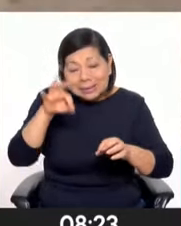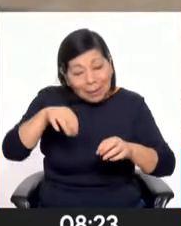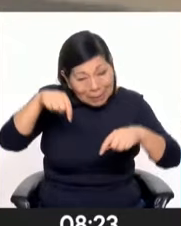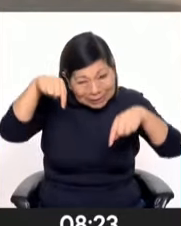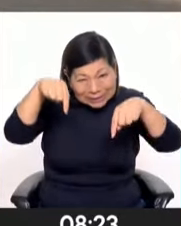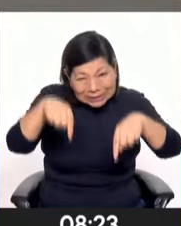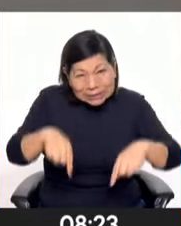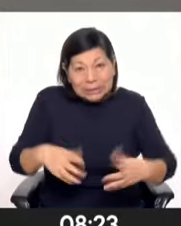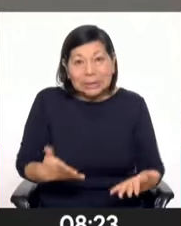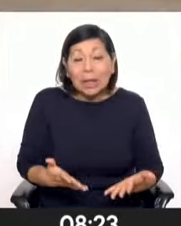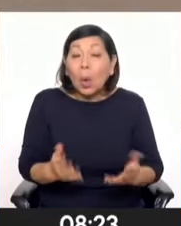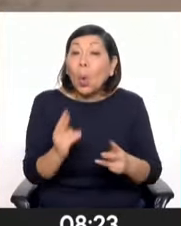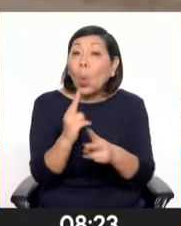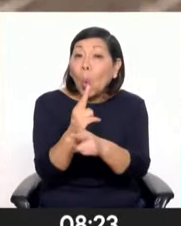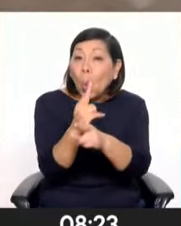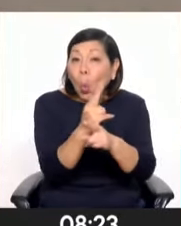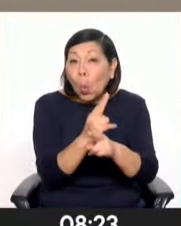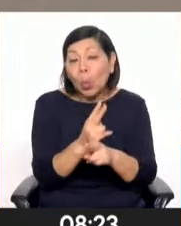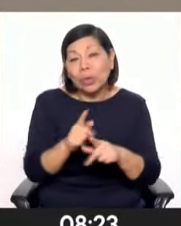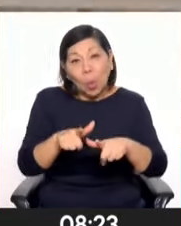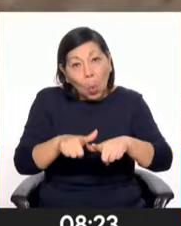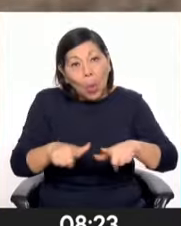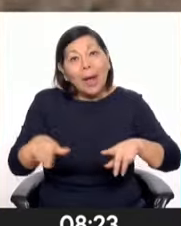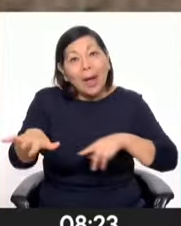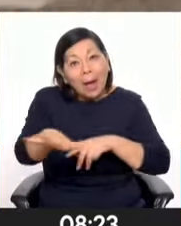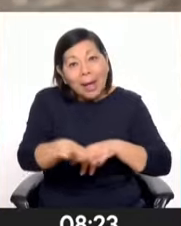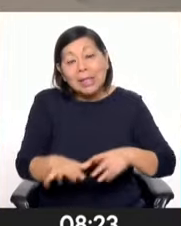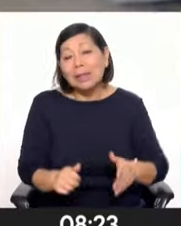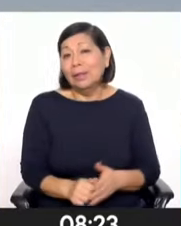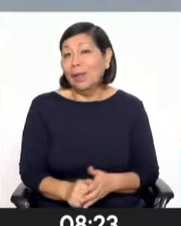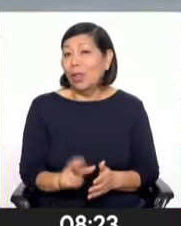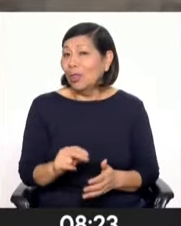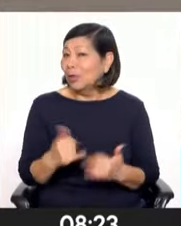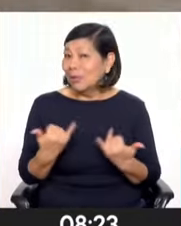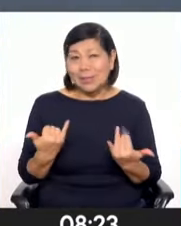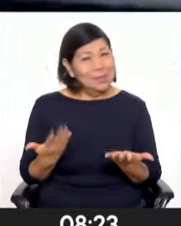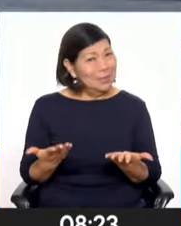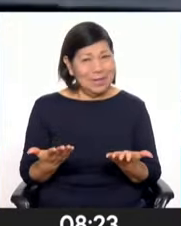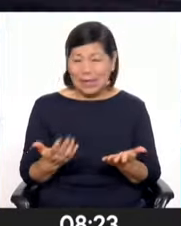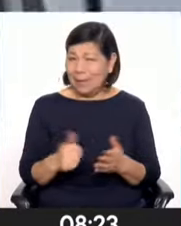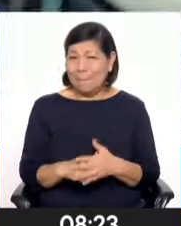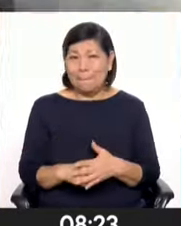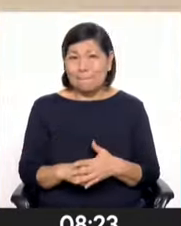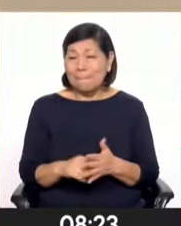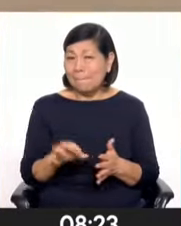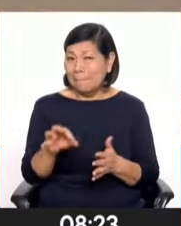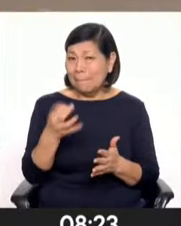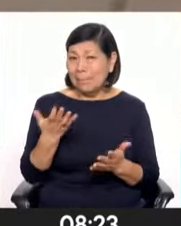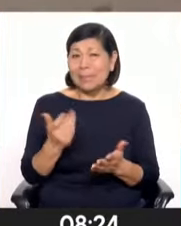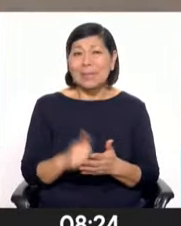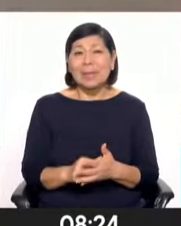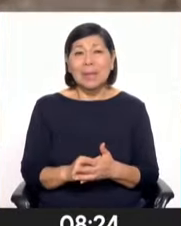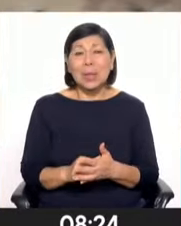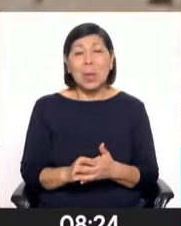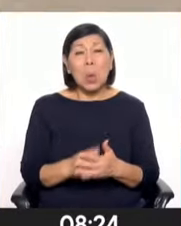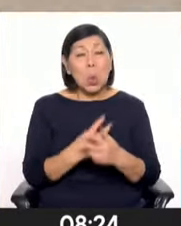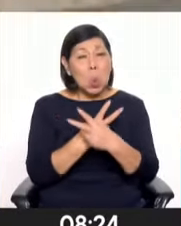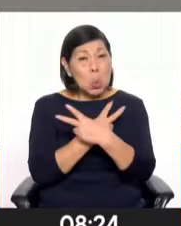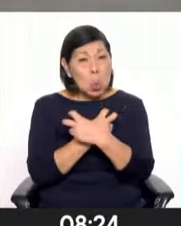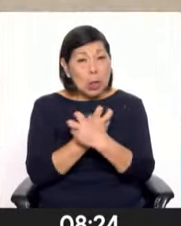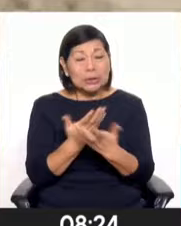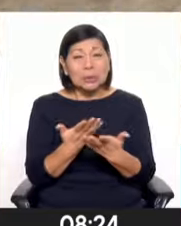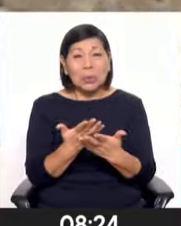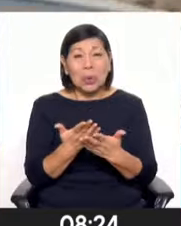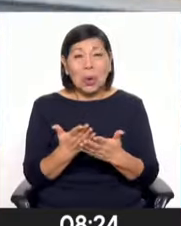Es por eso que se tiene que cuidar esta zona. Y no solamente es donde se ha encontrado el Perucetus, que es Cerro